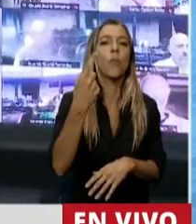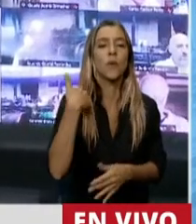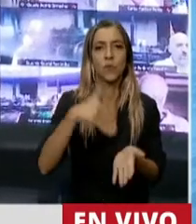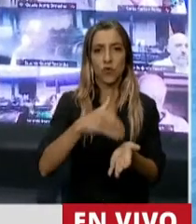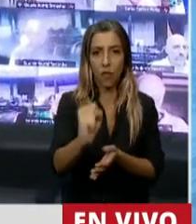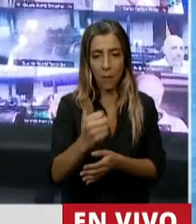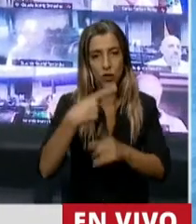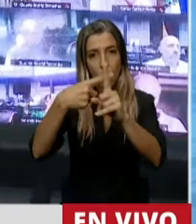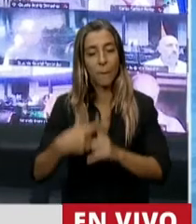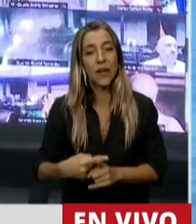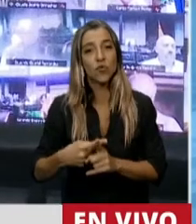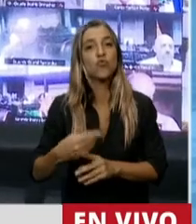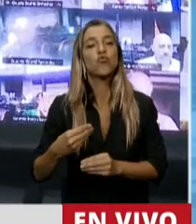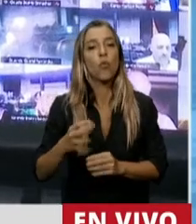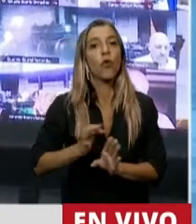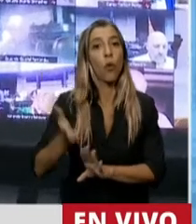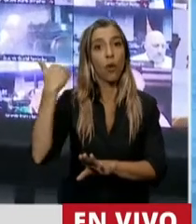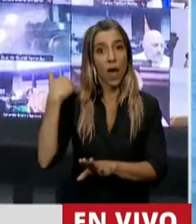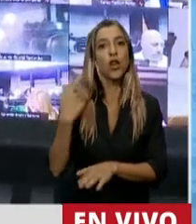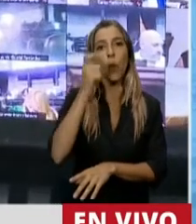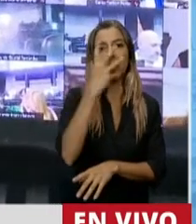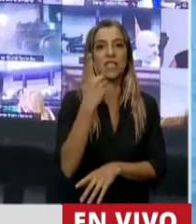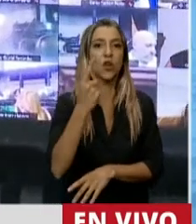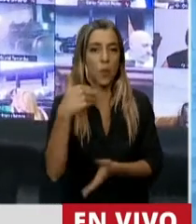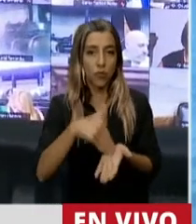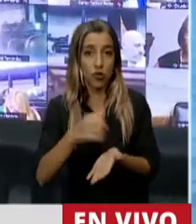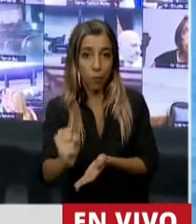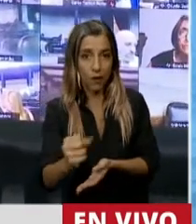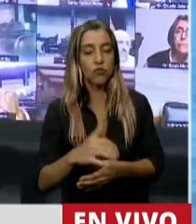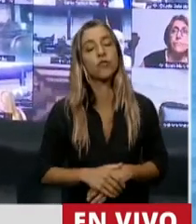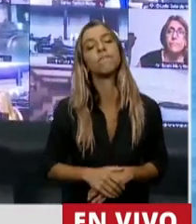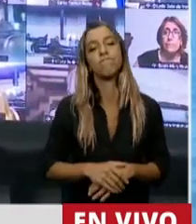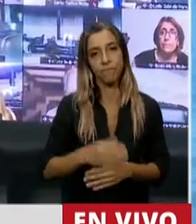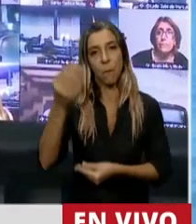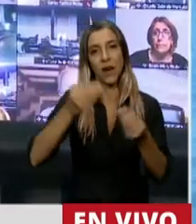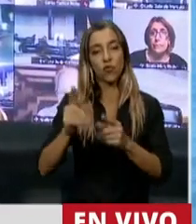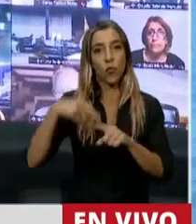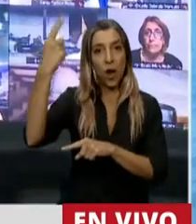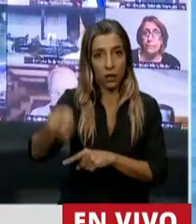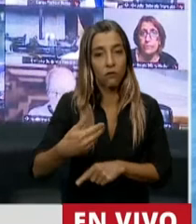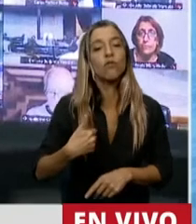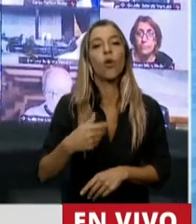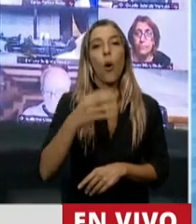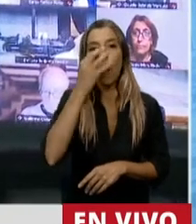Presupuesto del 2019, 25 mil millones de pesos. Presupuesto del 2020, 25